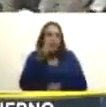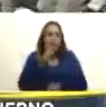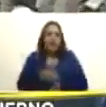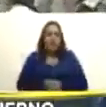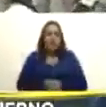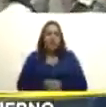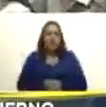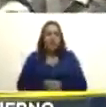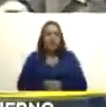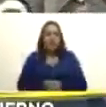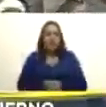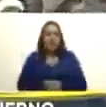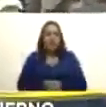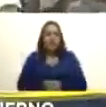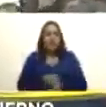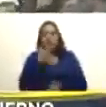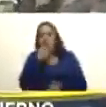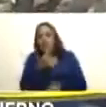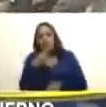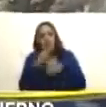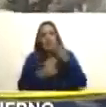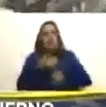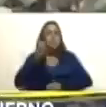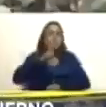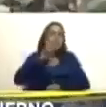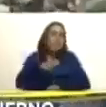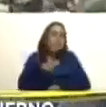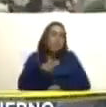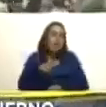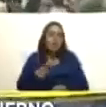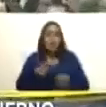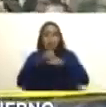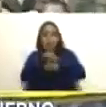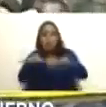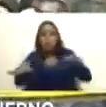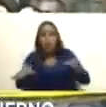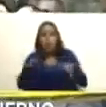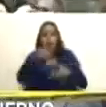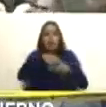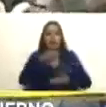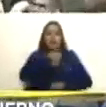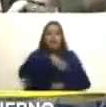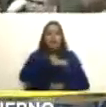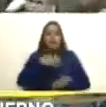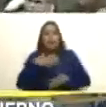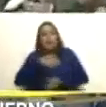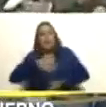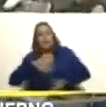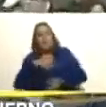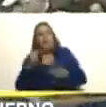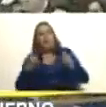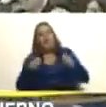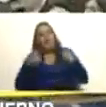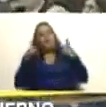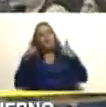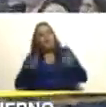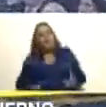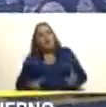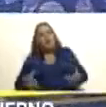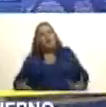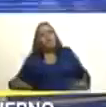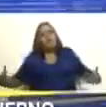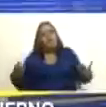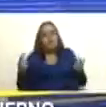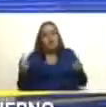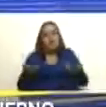mentiras es muy fácil mentir y financiar la mentira desde Madrid viviendo como multimillonario es muy